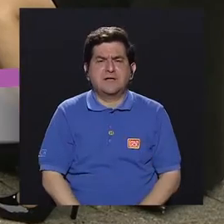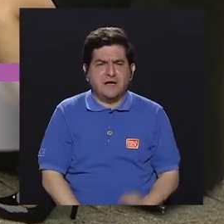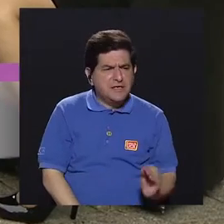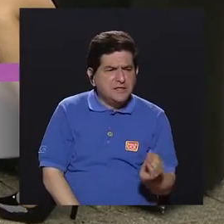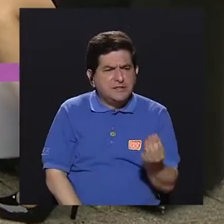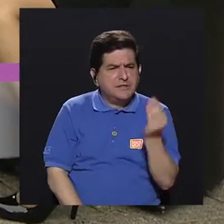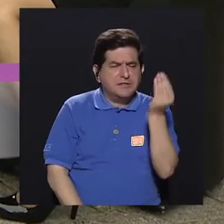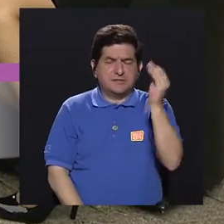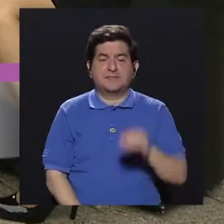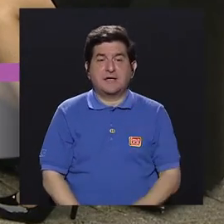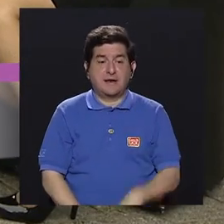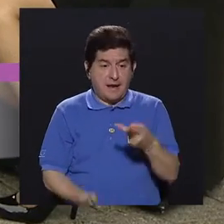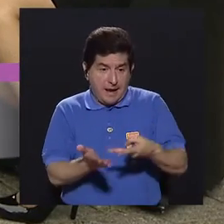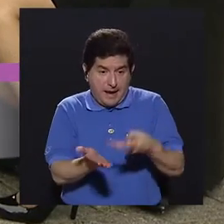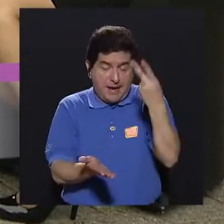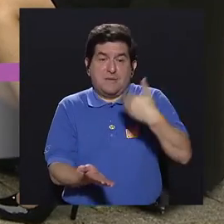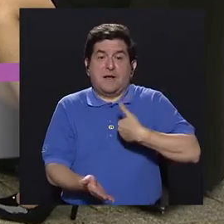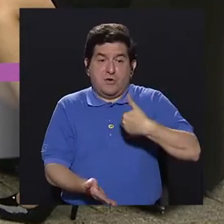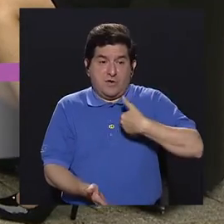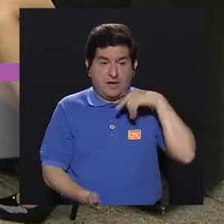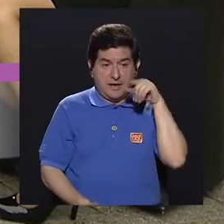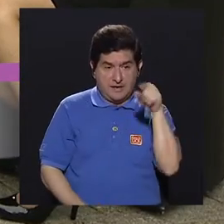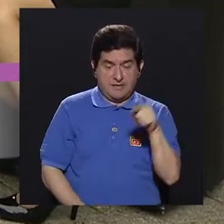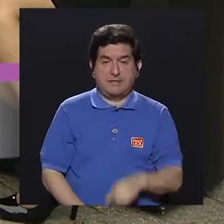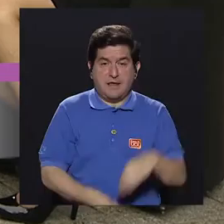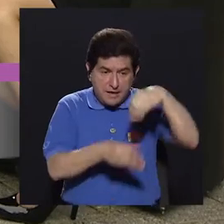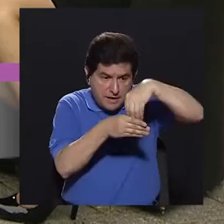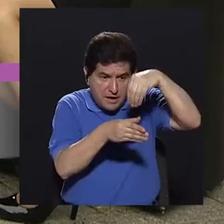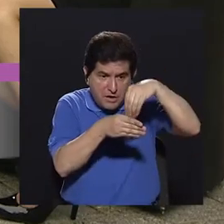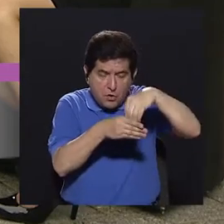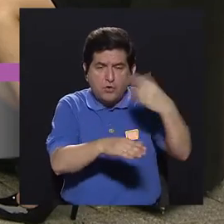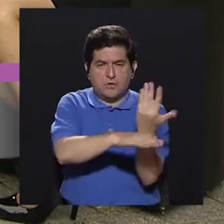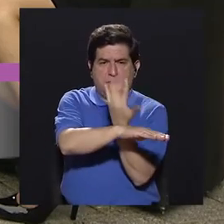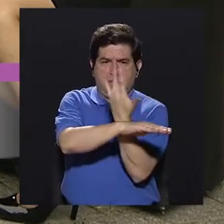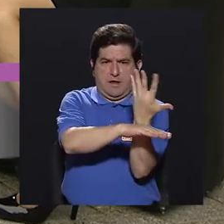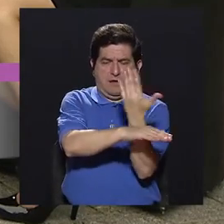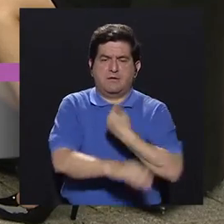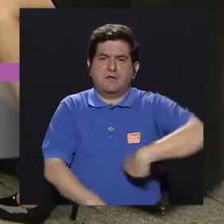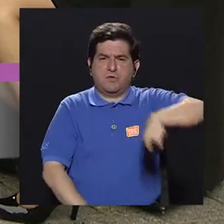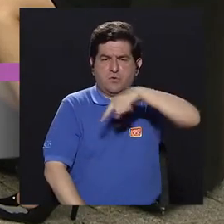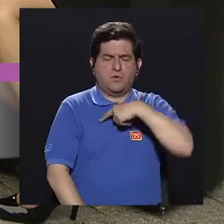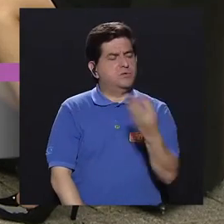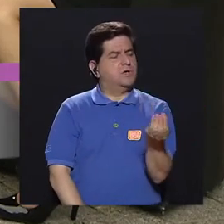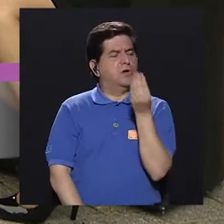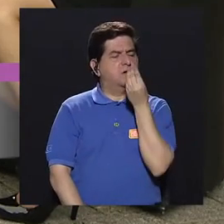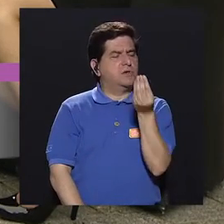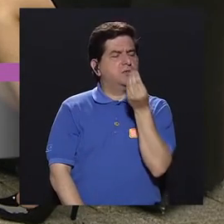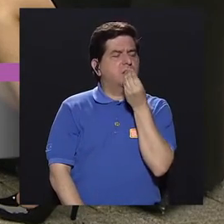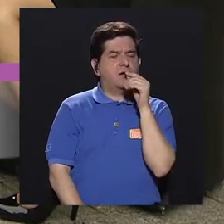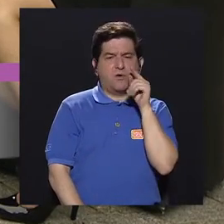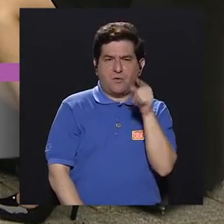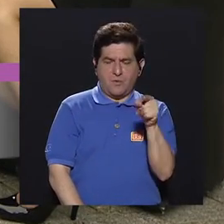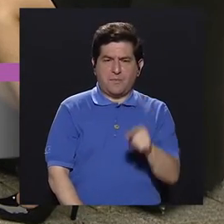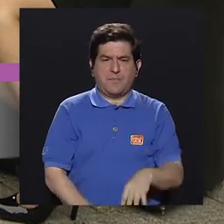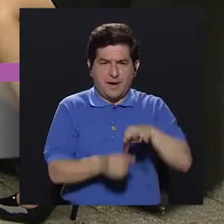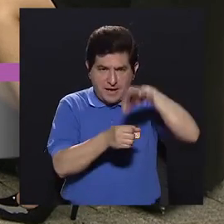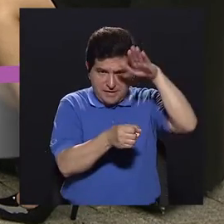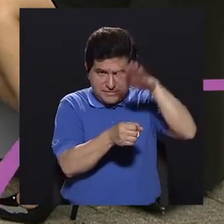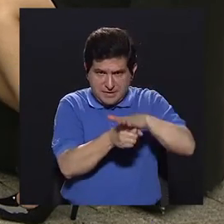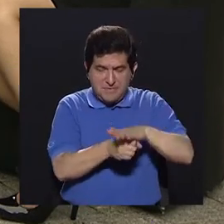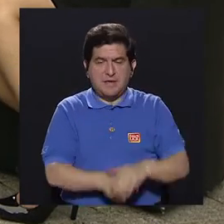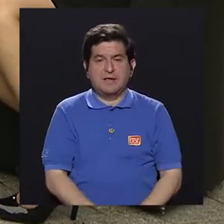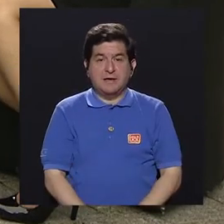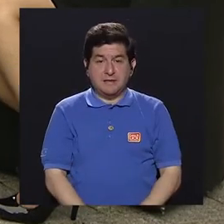es el tesoro de esos nutrientes de esa planta. Y por lo tanto, cuando nosotros comemos esas semillas, ellas nos